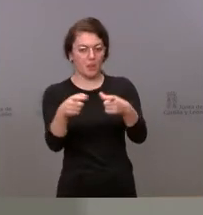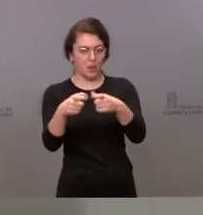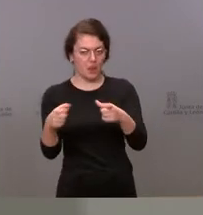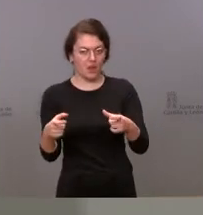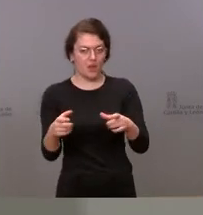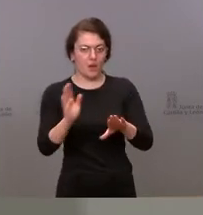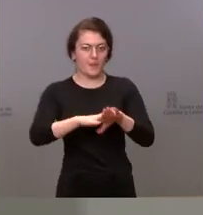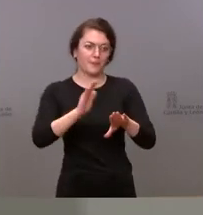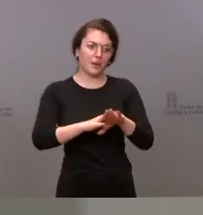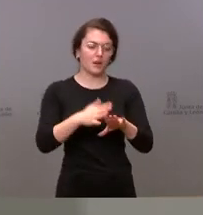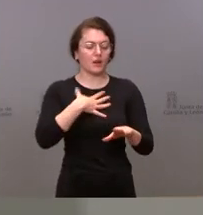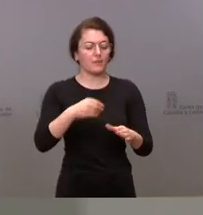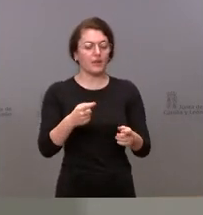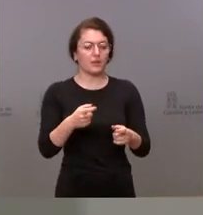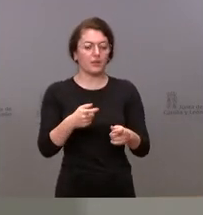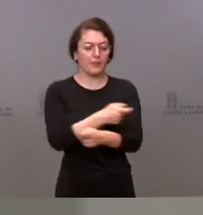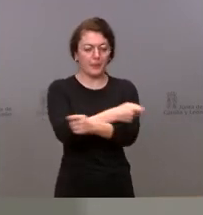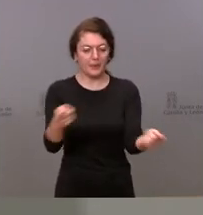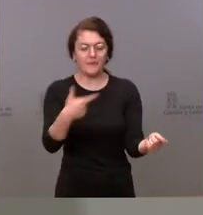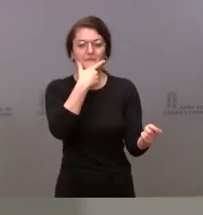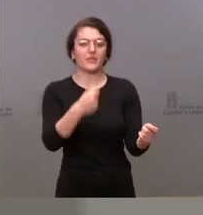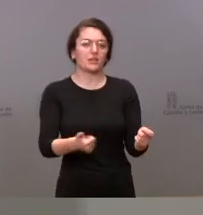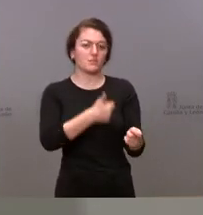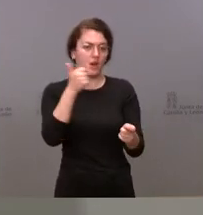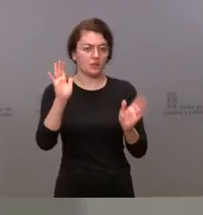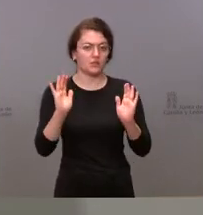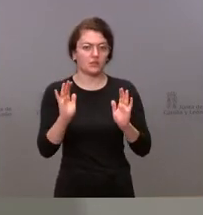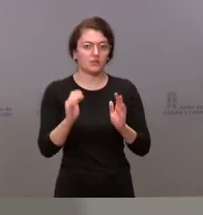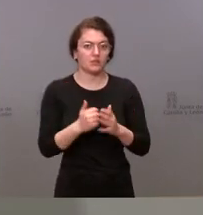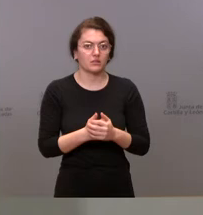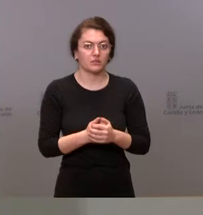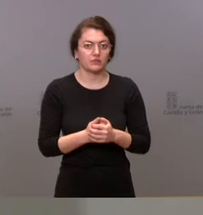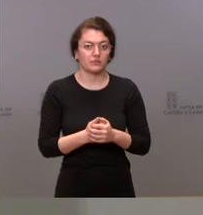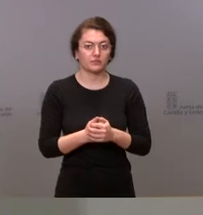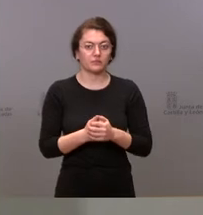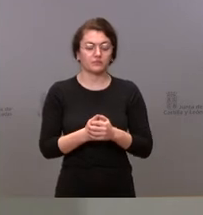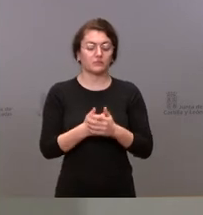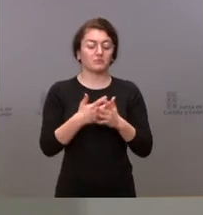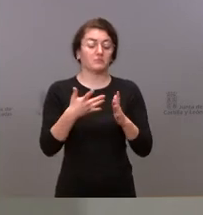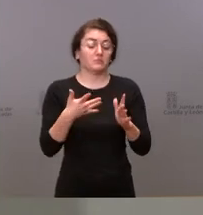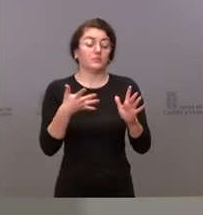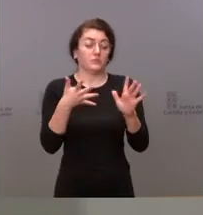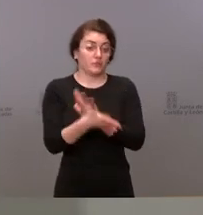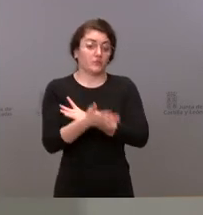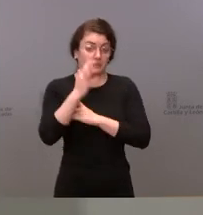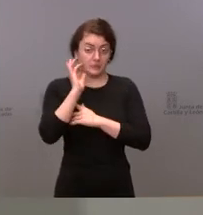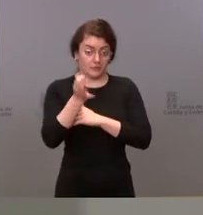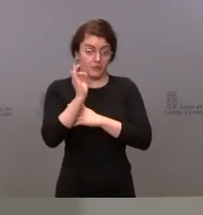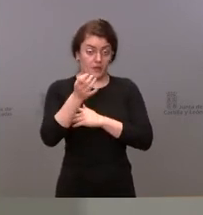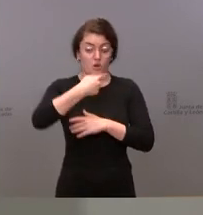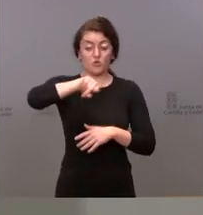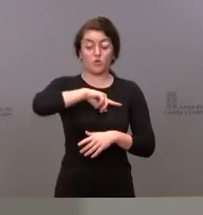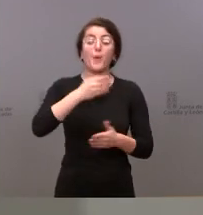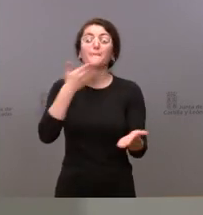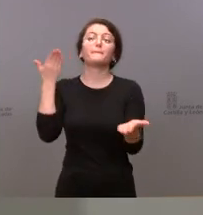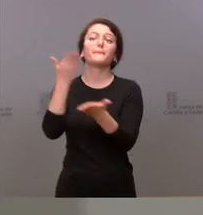y facilitar la disposición de esas unidades de análisis por tanto es verdad que aquí nosotros animamos al gobierno a